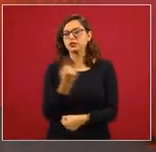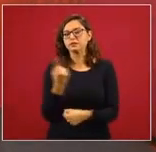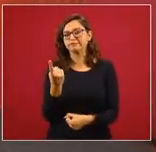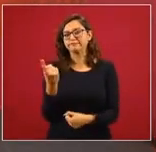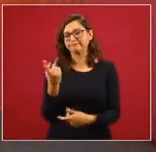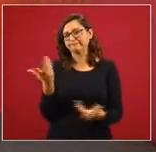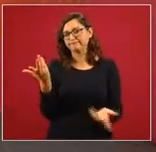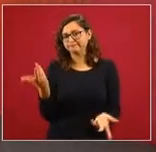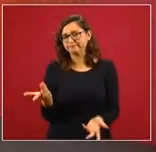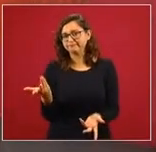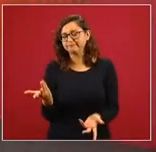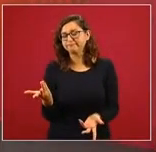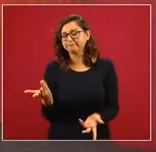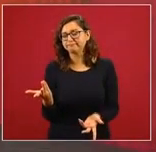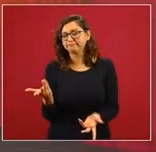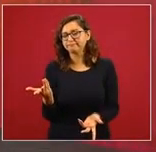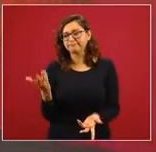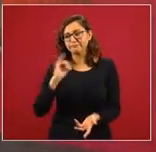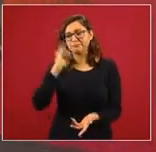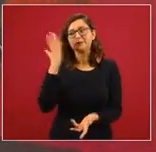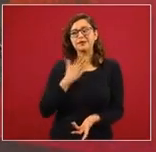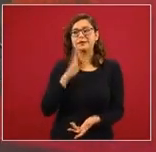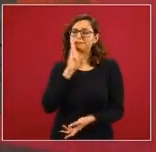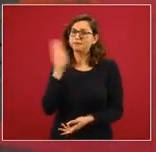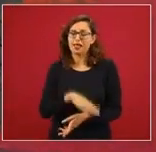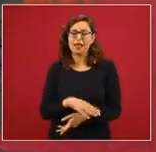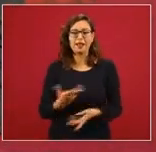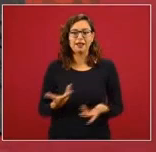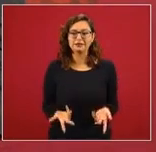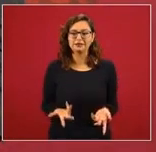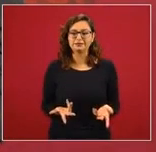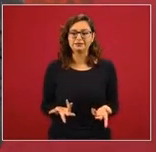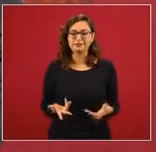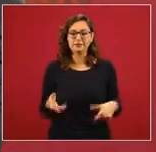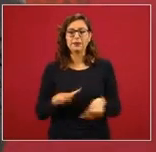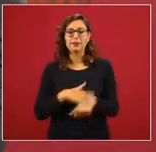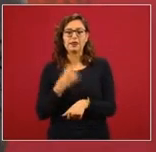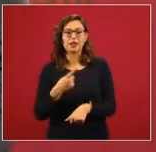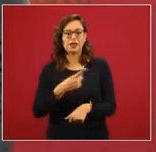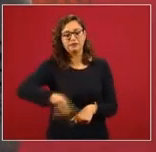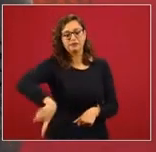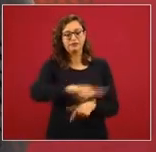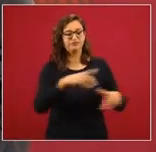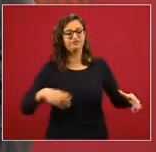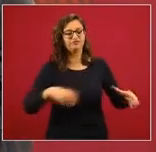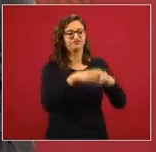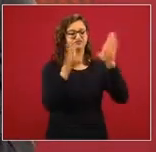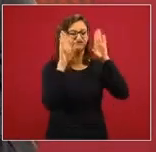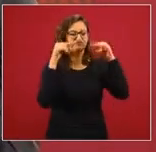este caso le da argumentos al conservadurismo,